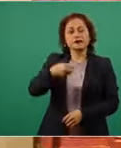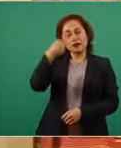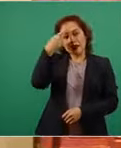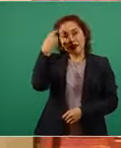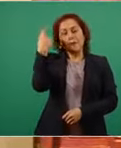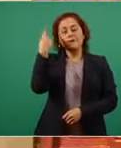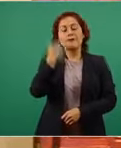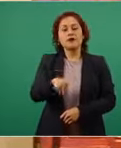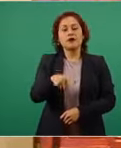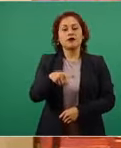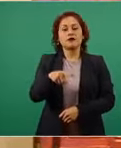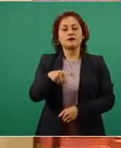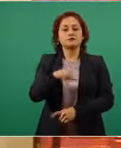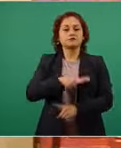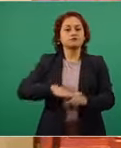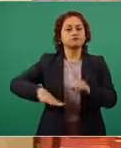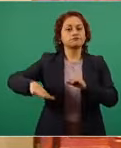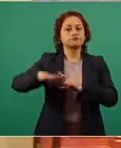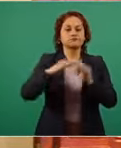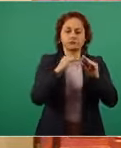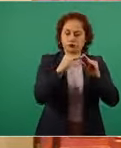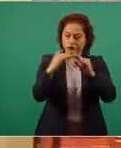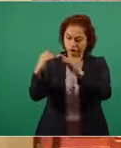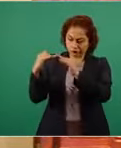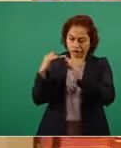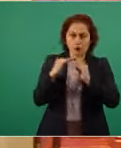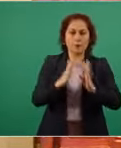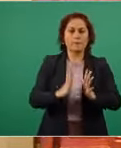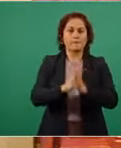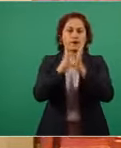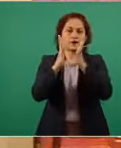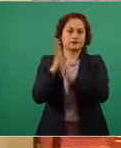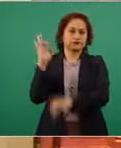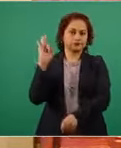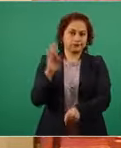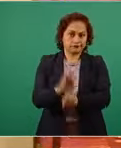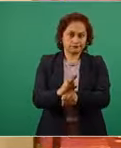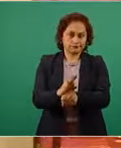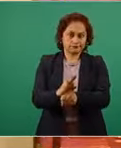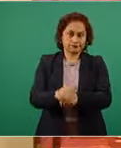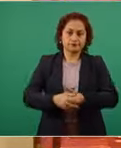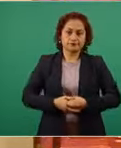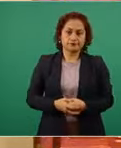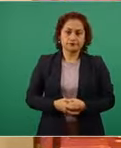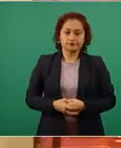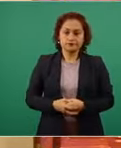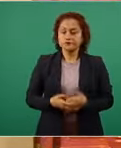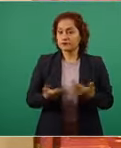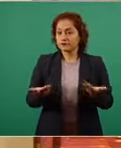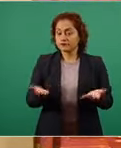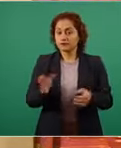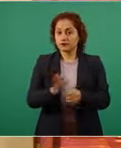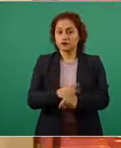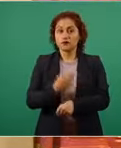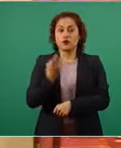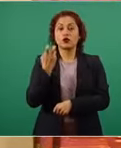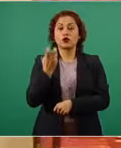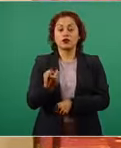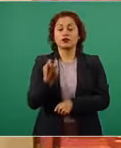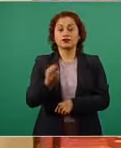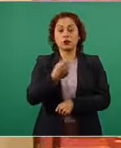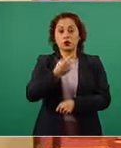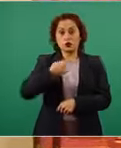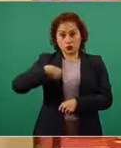terreno de la democracia. En ese aspecto no hay precedente en nuestra